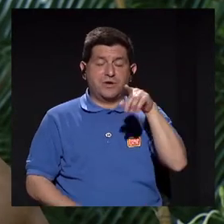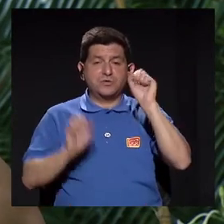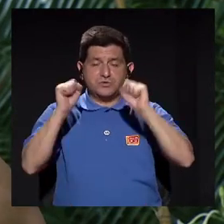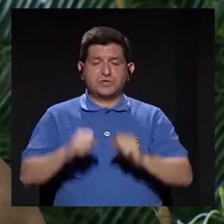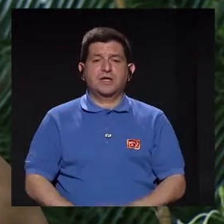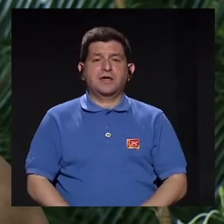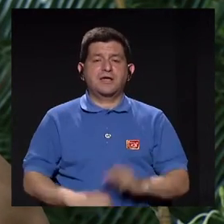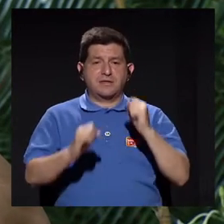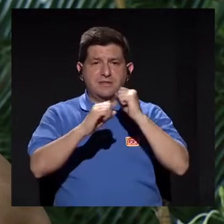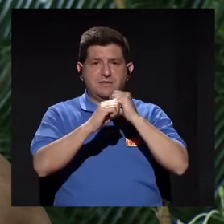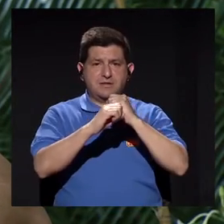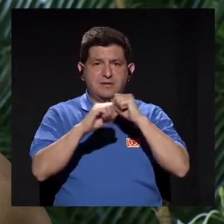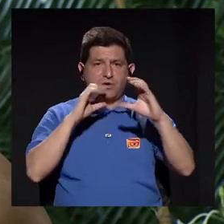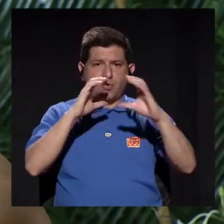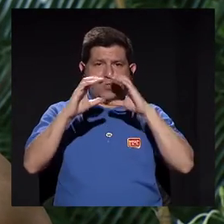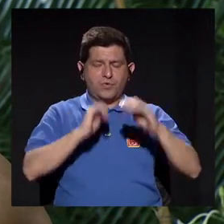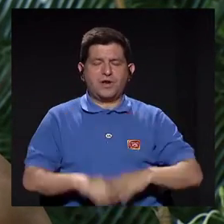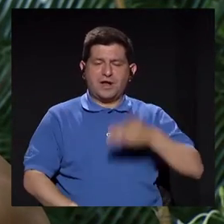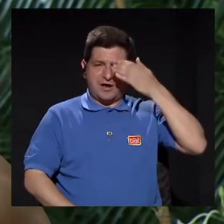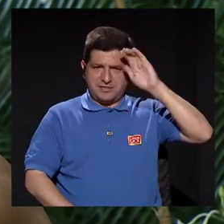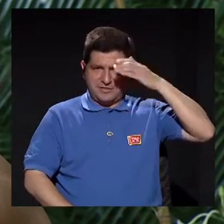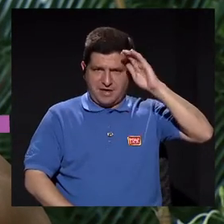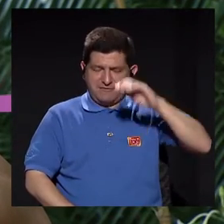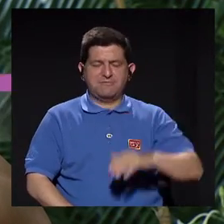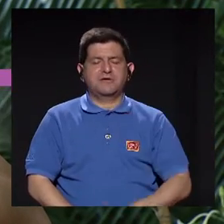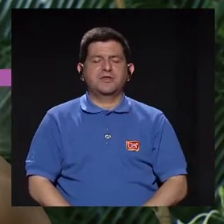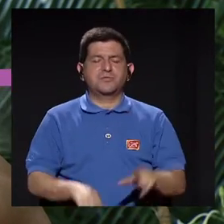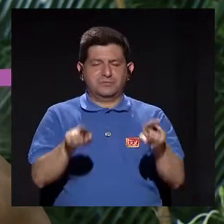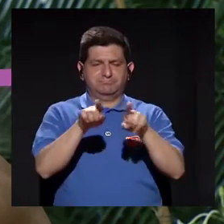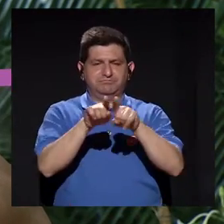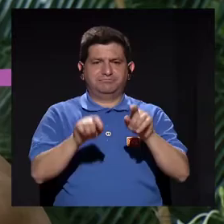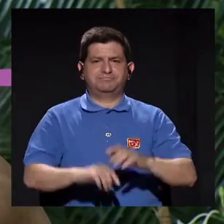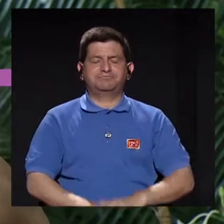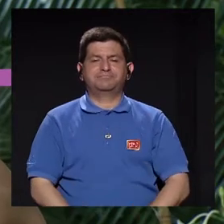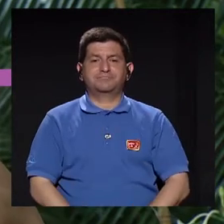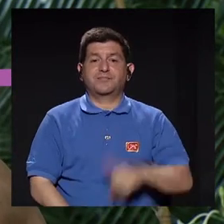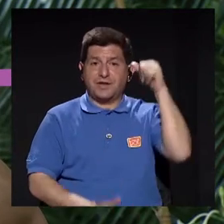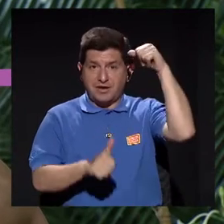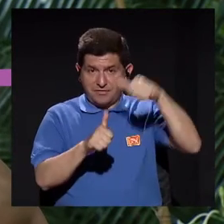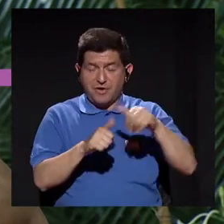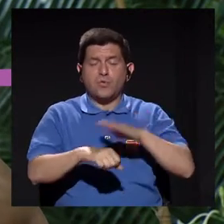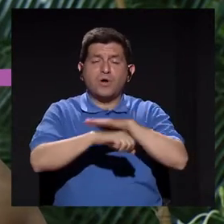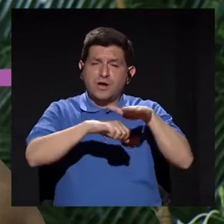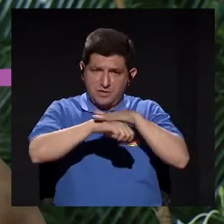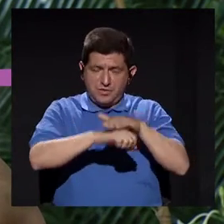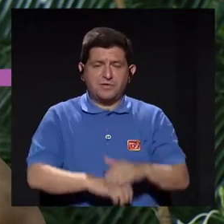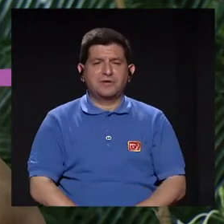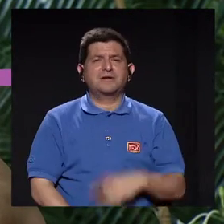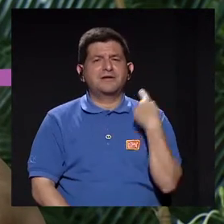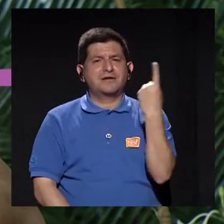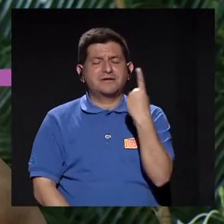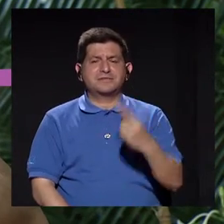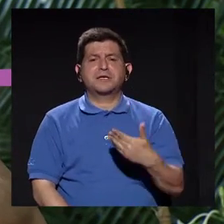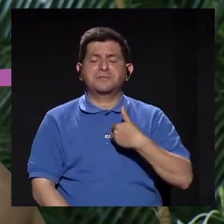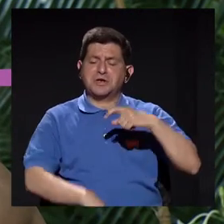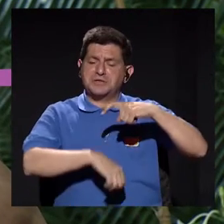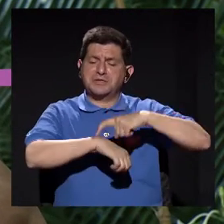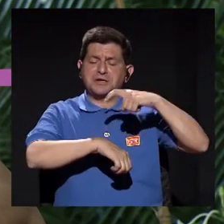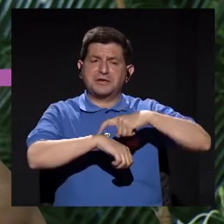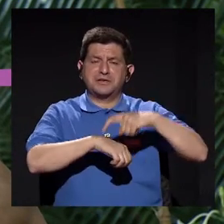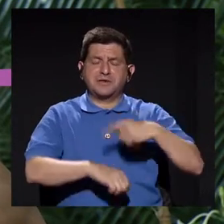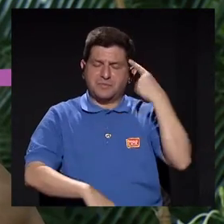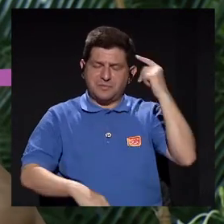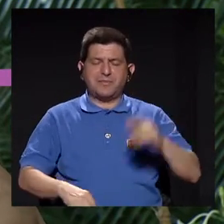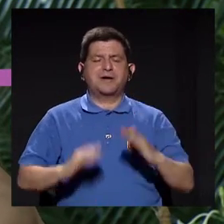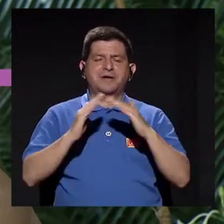también nos pueden encontrar en redes sociales en Facebook, Vivir Mejor Canal UCR. Y recuerden por favor, siempre hay tiempo